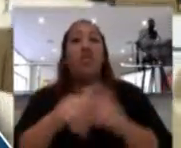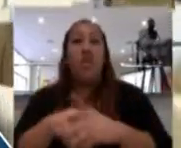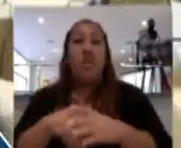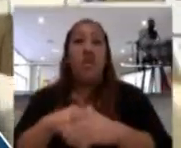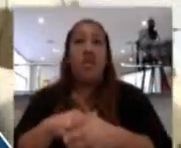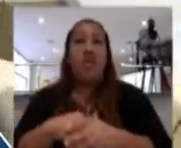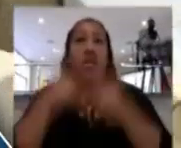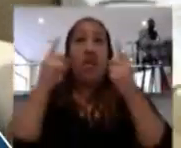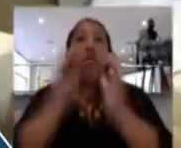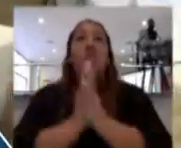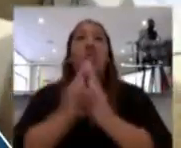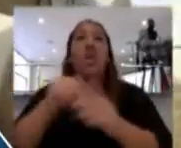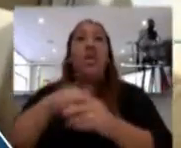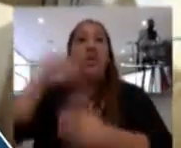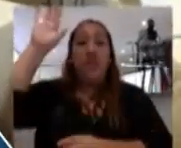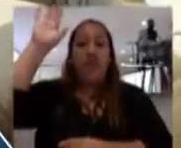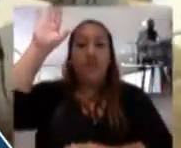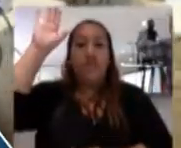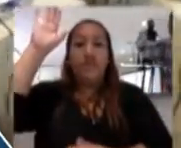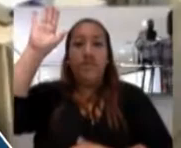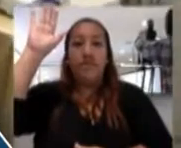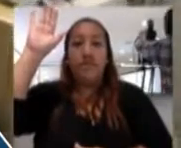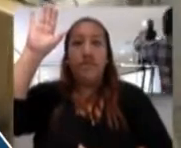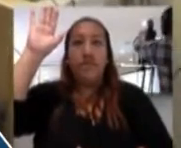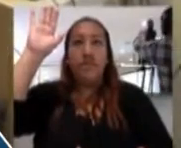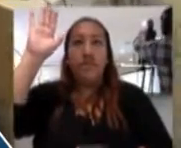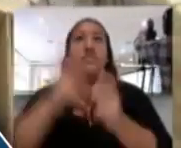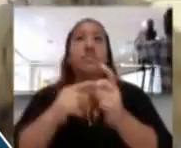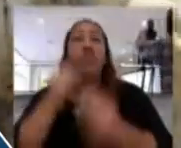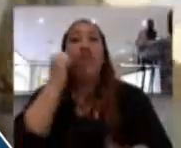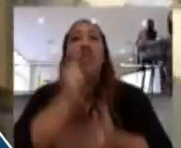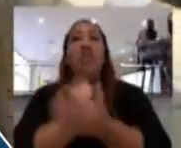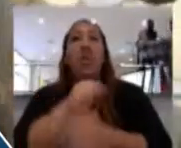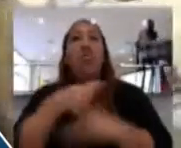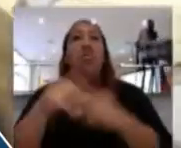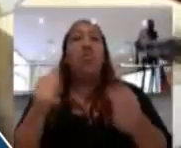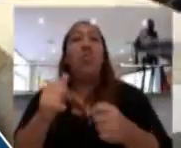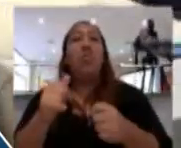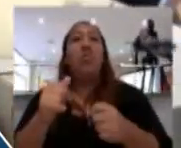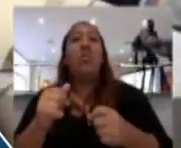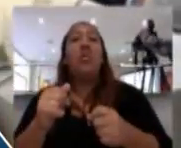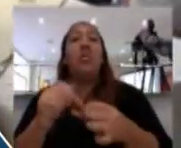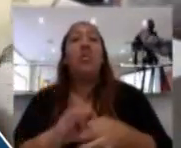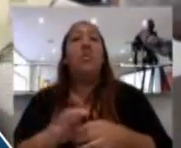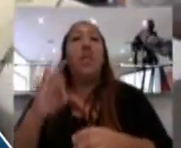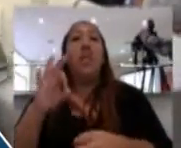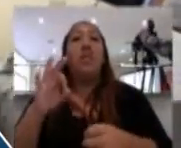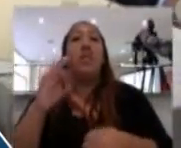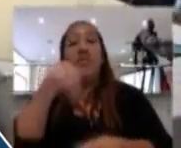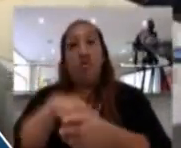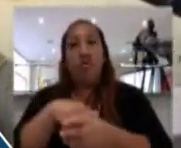expresarlo en señal de conformidad. Se aprueba por unanimidad de votos. Muchas gracias. Vamos al siguiente punto.